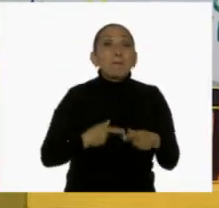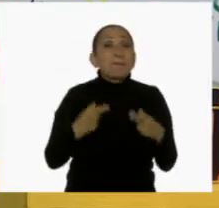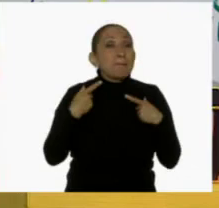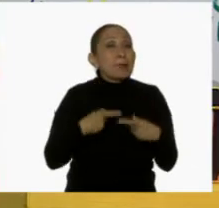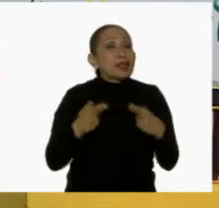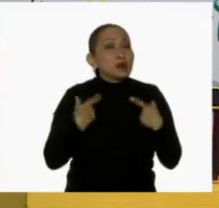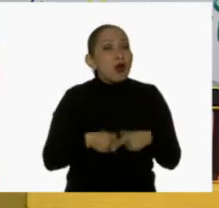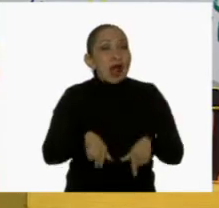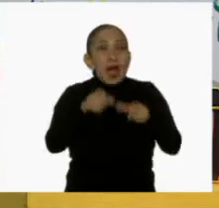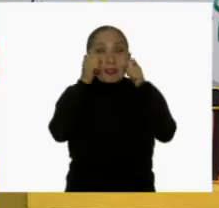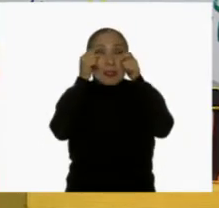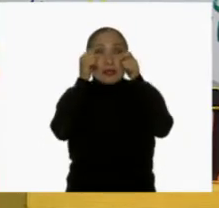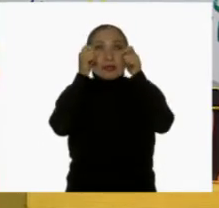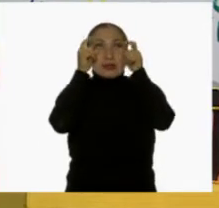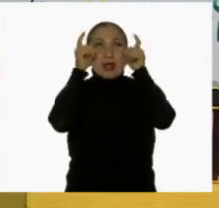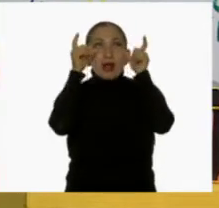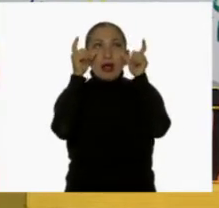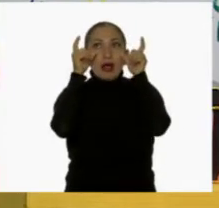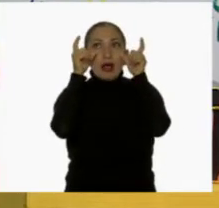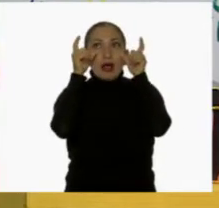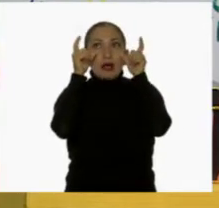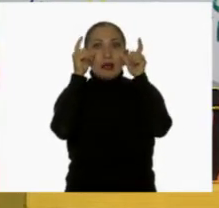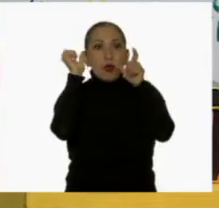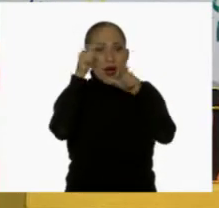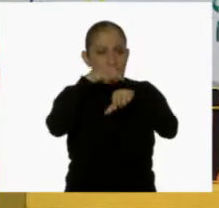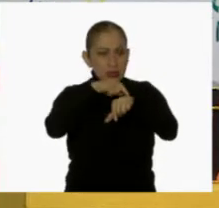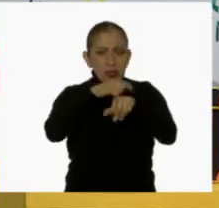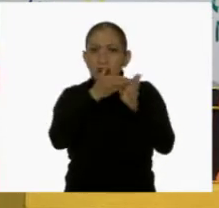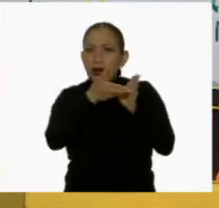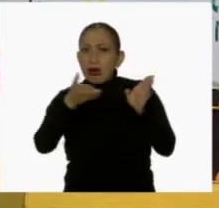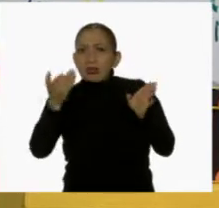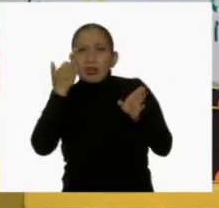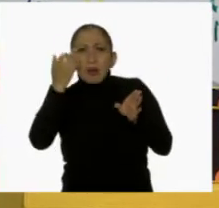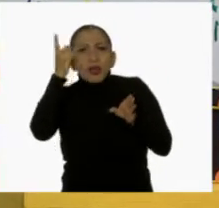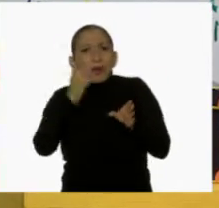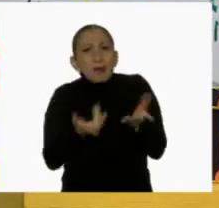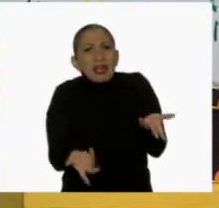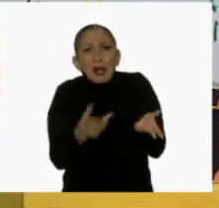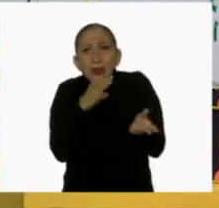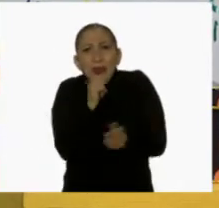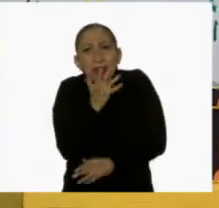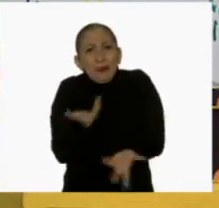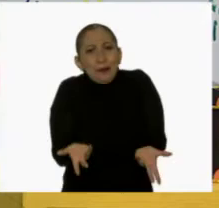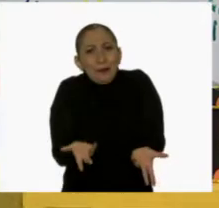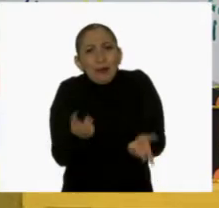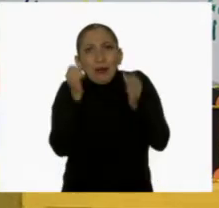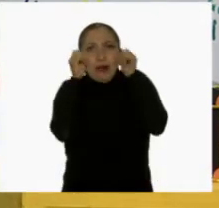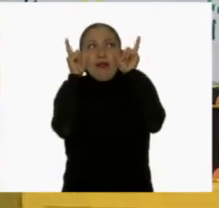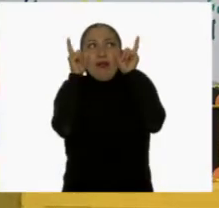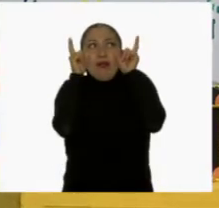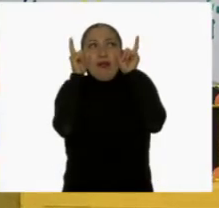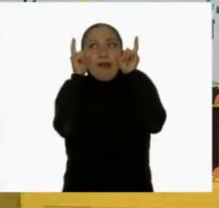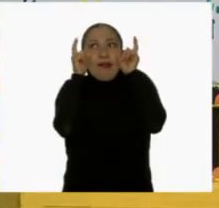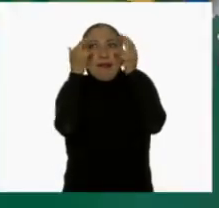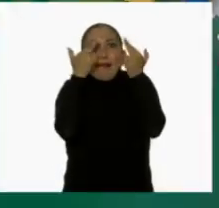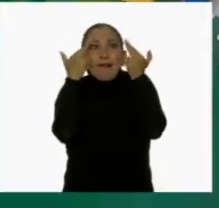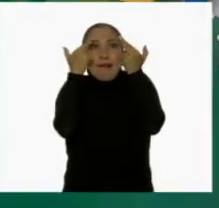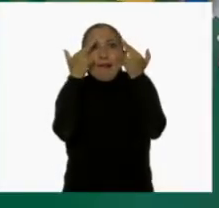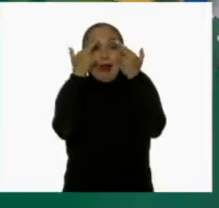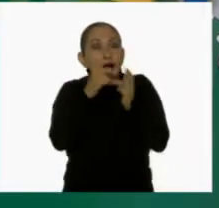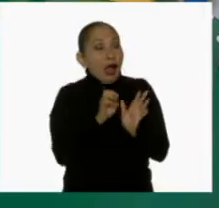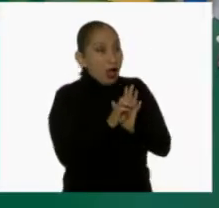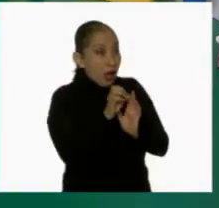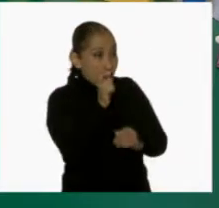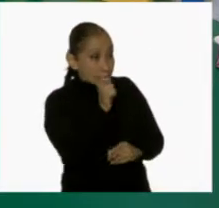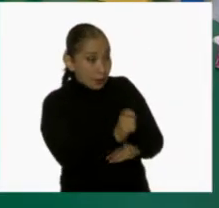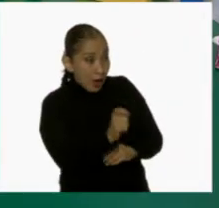mantiene despierta, especialmente en las horas que están destinadas para el sueño. Ah, o sea, es cuando